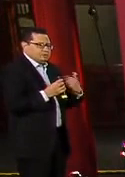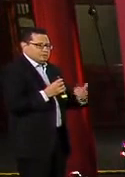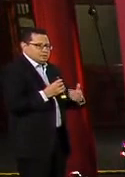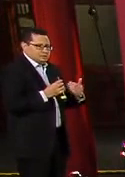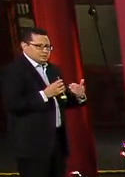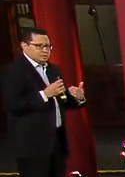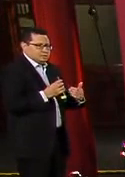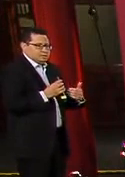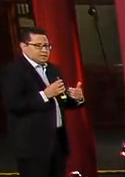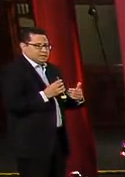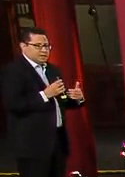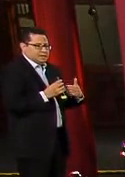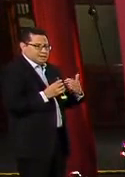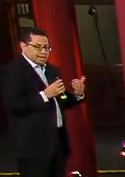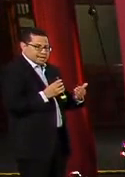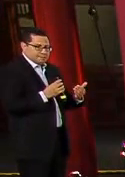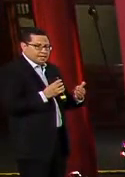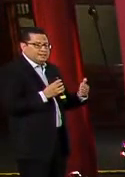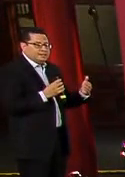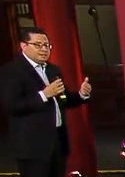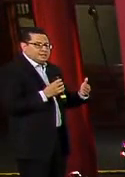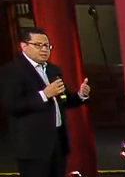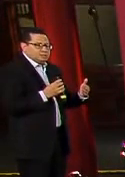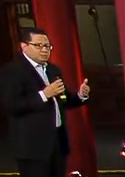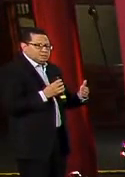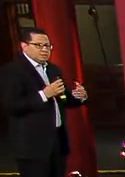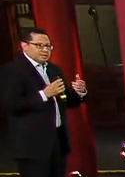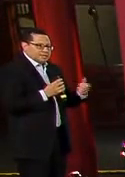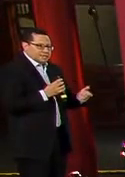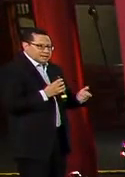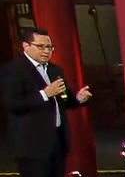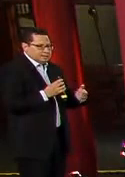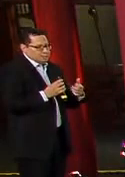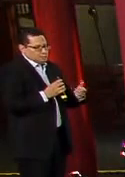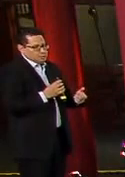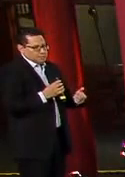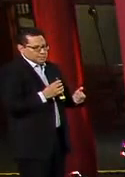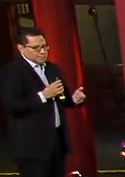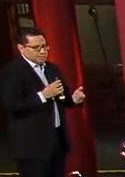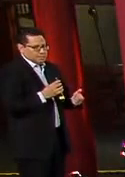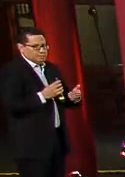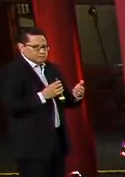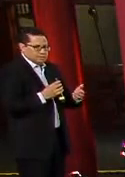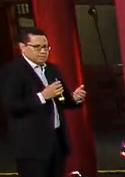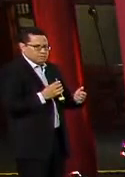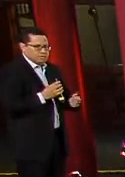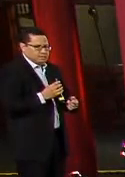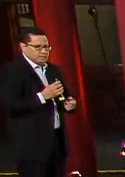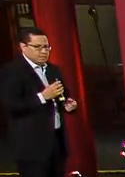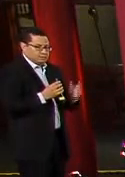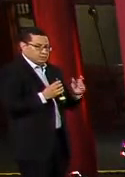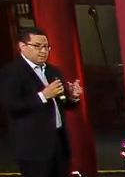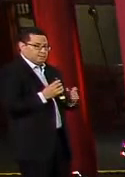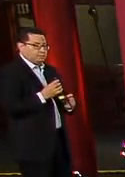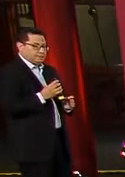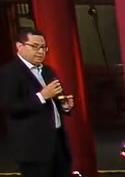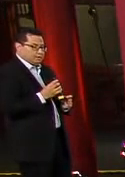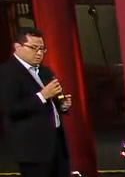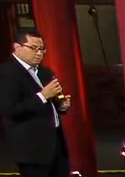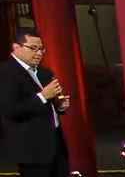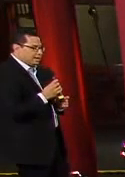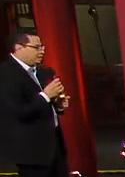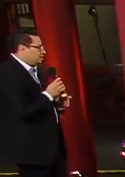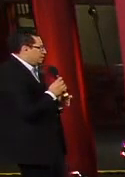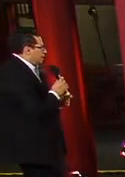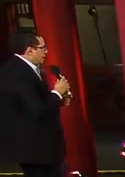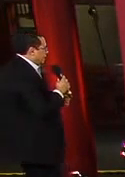con signos de alarma, que en su momento requieren de una hospitalización y de un seguimiento. Y ahorita vamos a ver